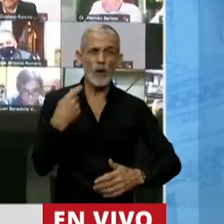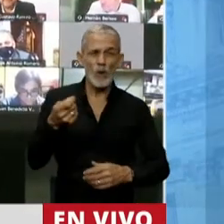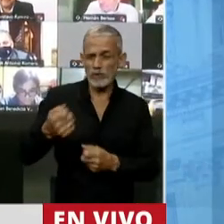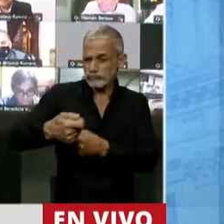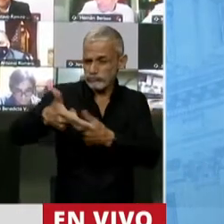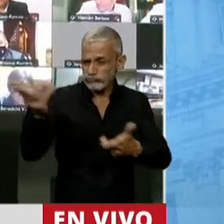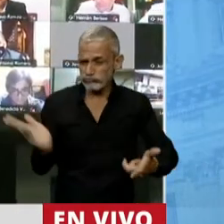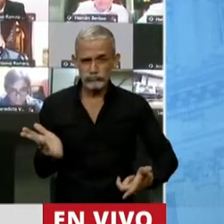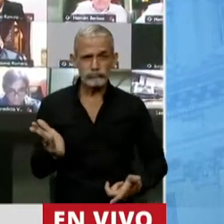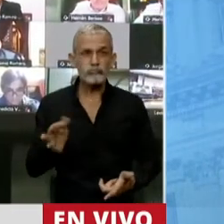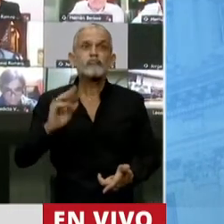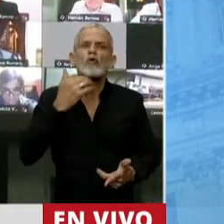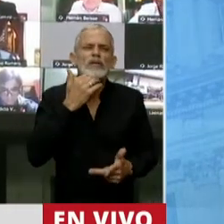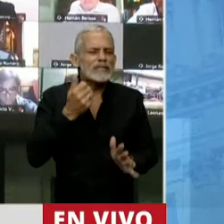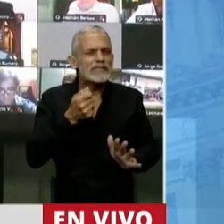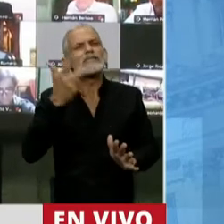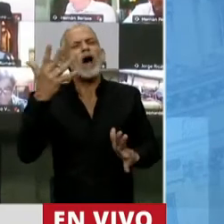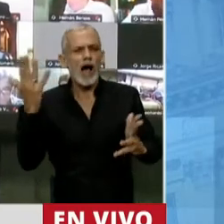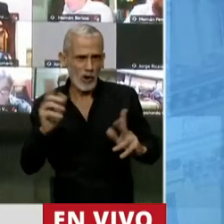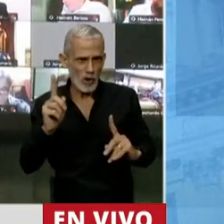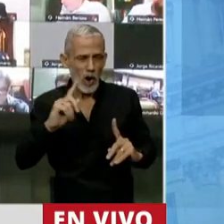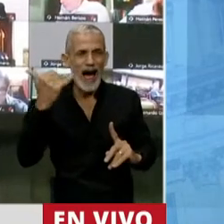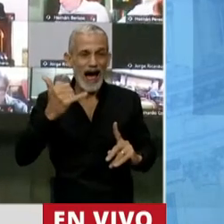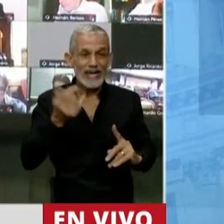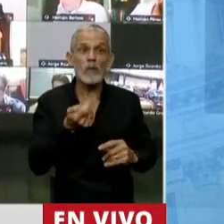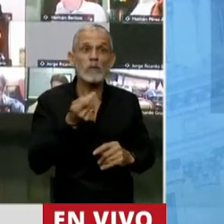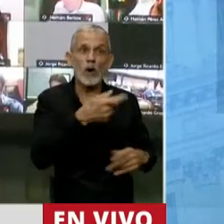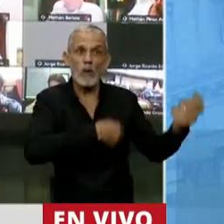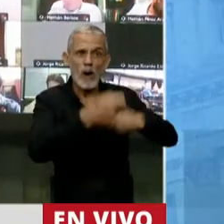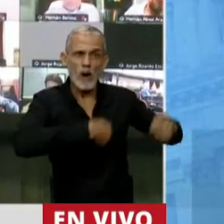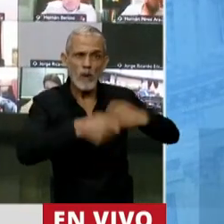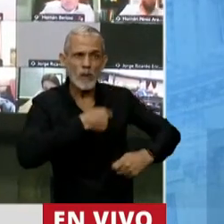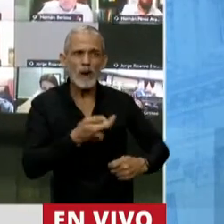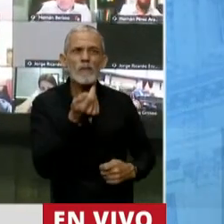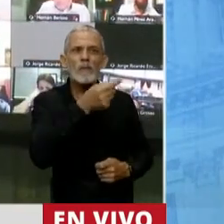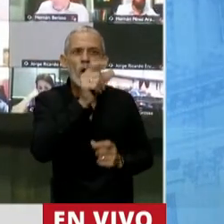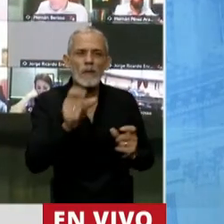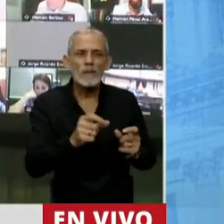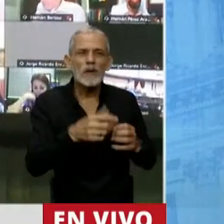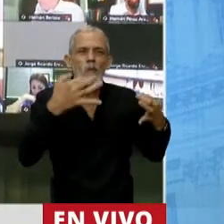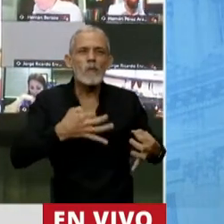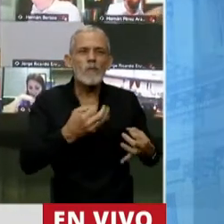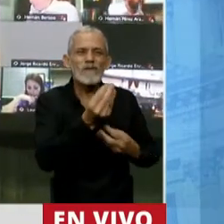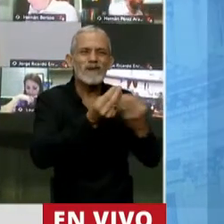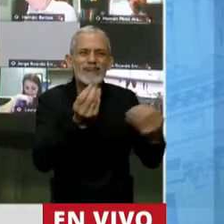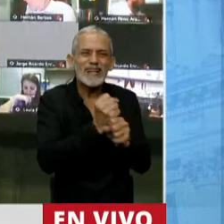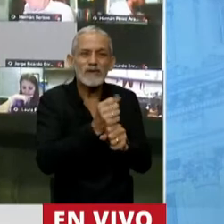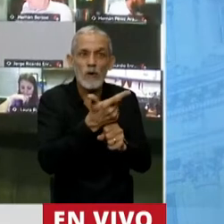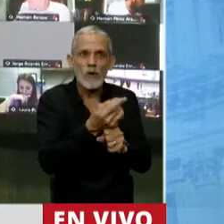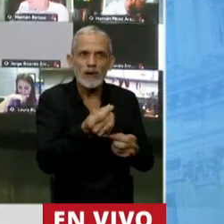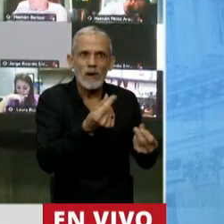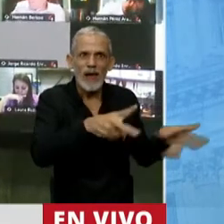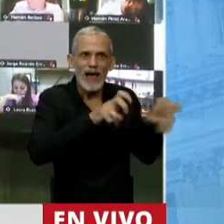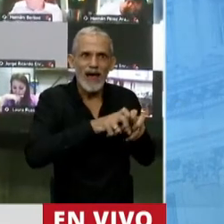jubilados. Y yo le diría, no, no sé si tenemos tantos jubilados. Lo que tenemos es poco aportante porque tenemos poco empleo formal. Ese es nuestro